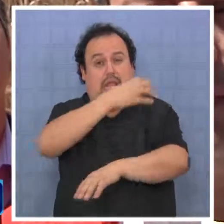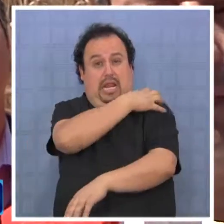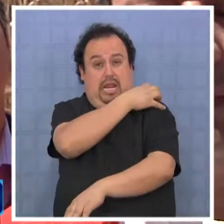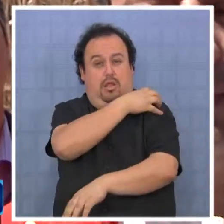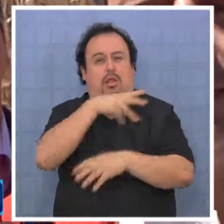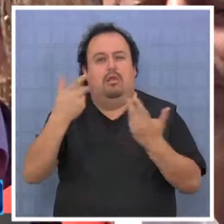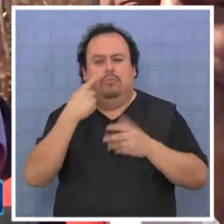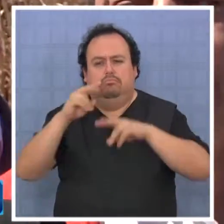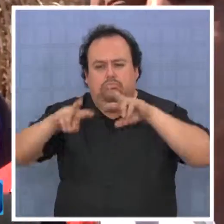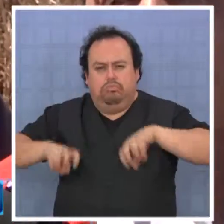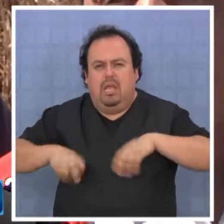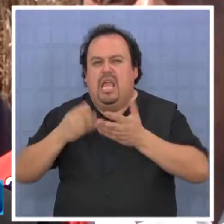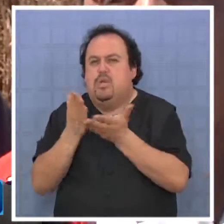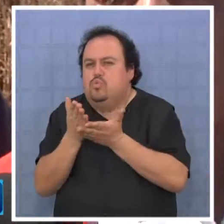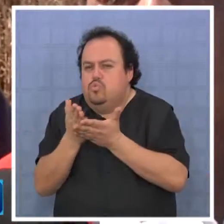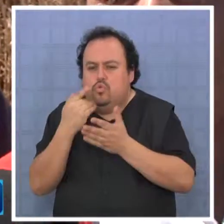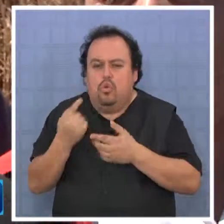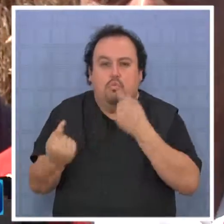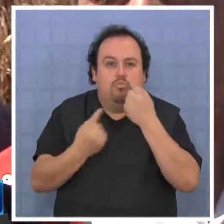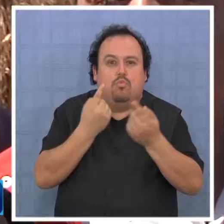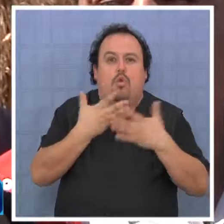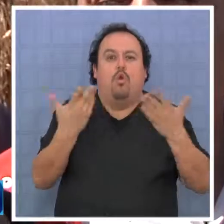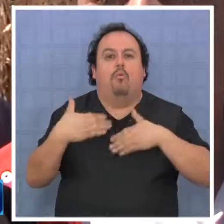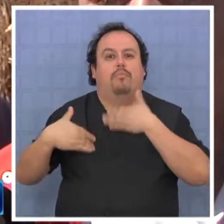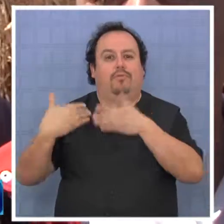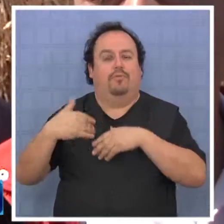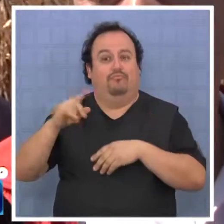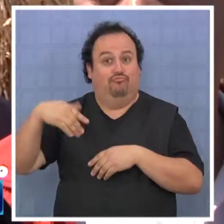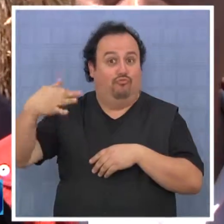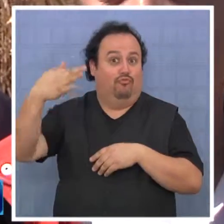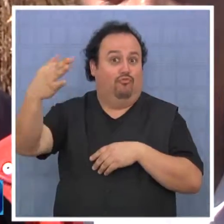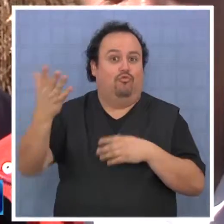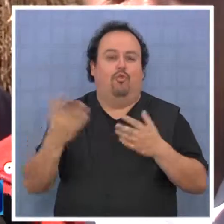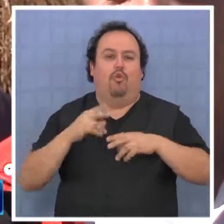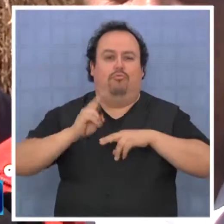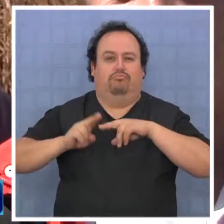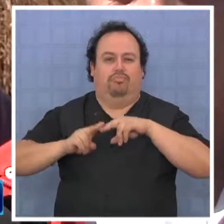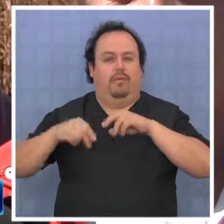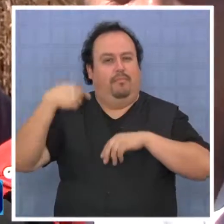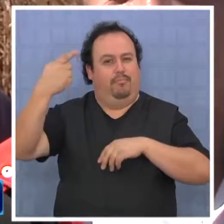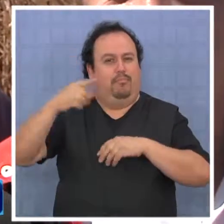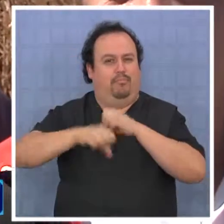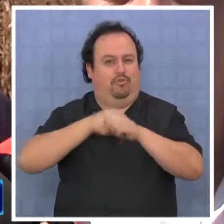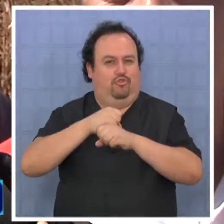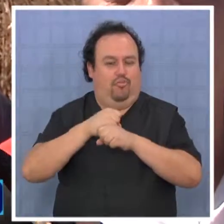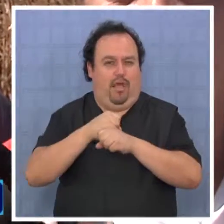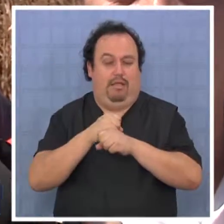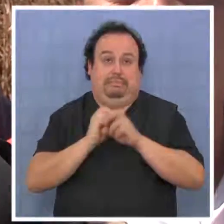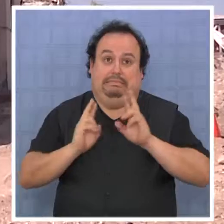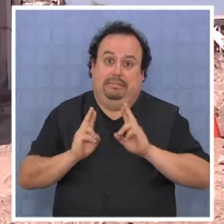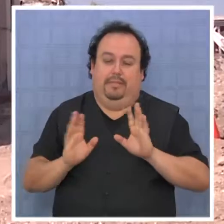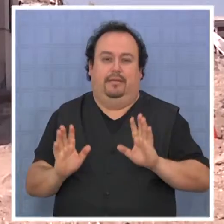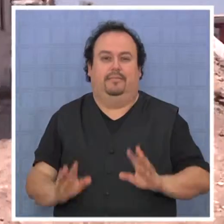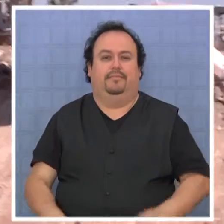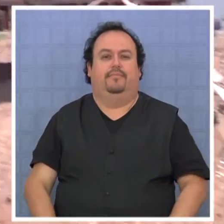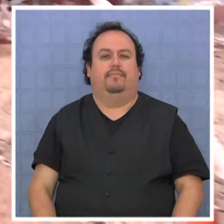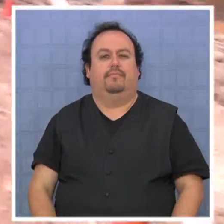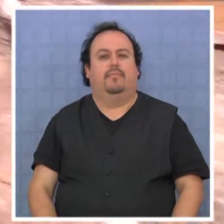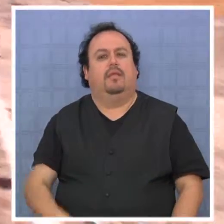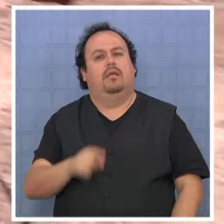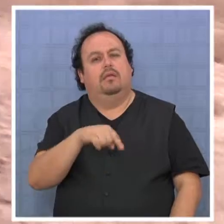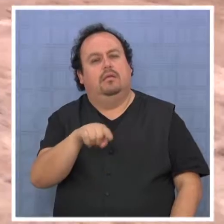Regional, realizando los estudios de suelo, ya se está licitando el proceso de construcción y esperamos iniciar la construcción de la escuela el próximo año. ¿El próximo año hay